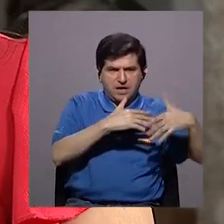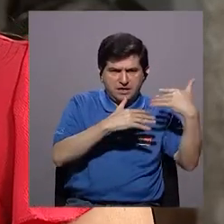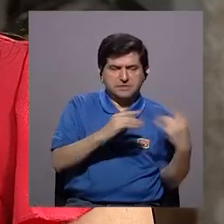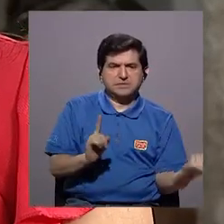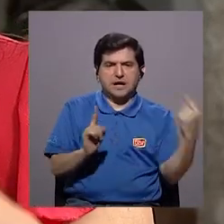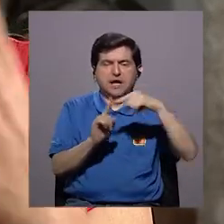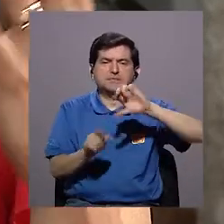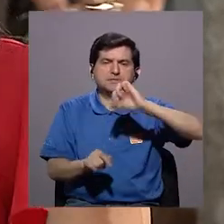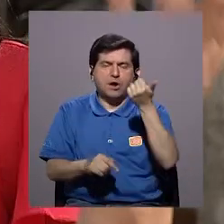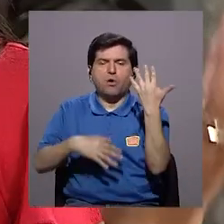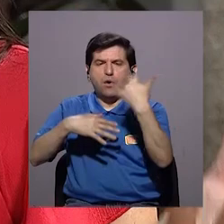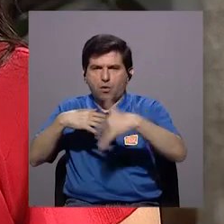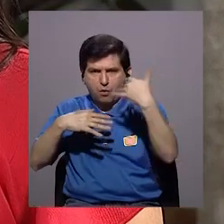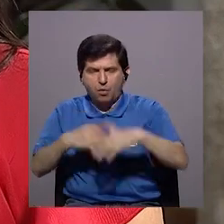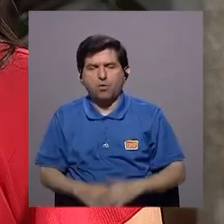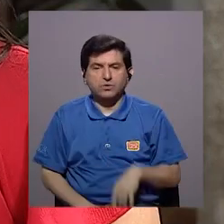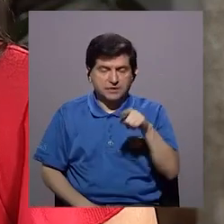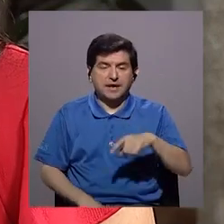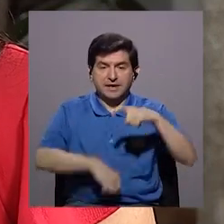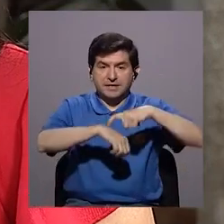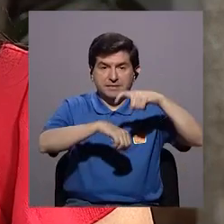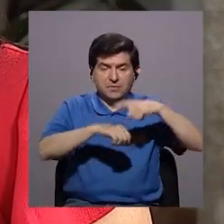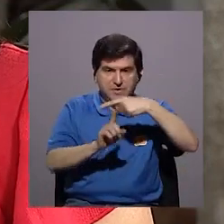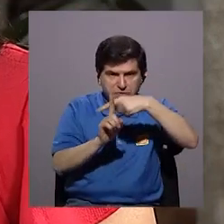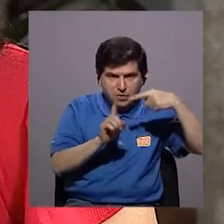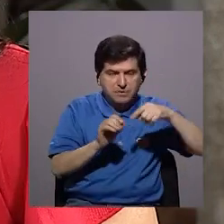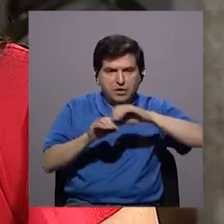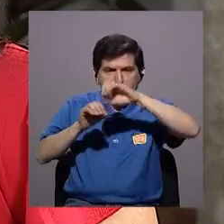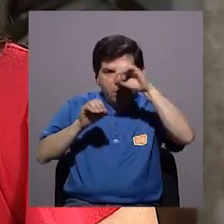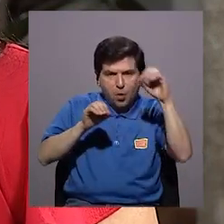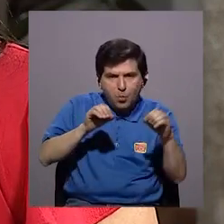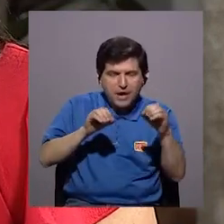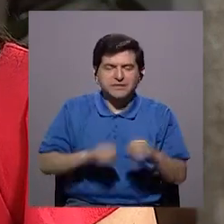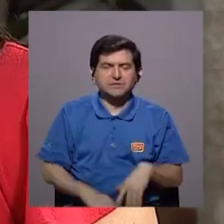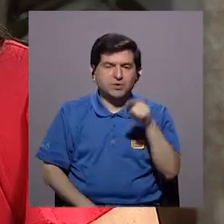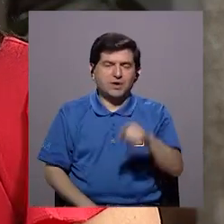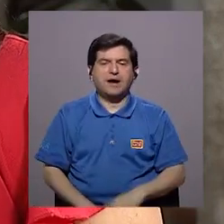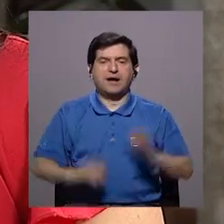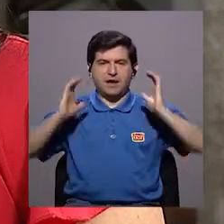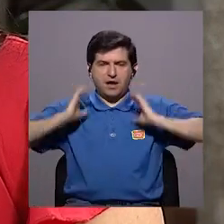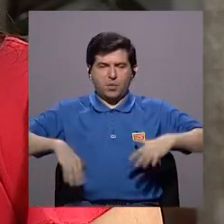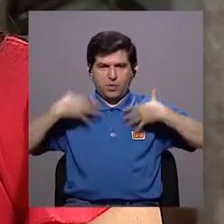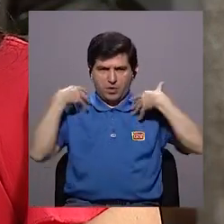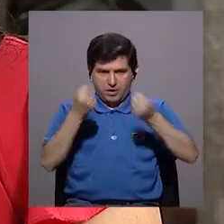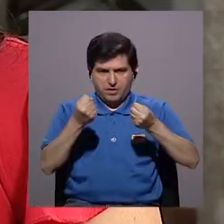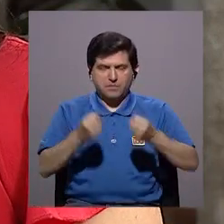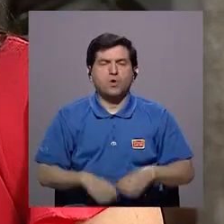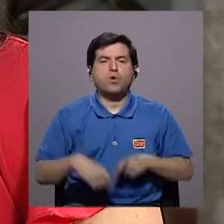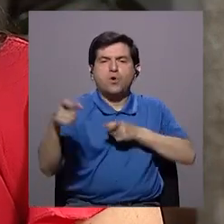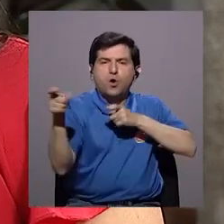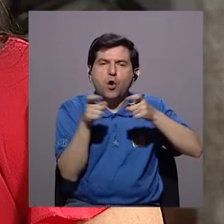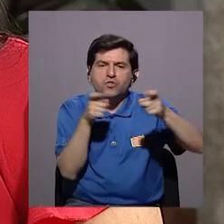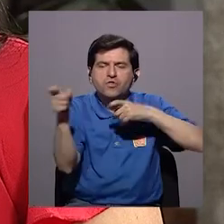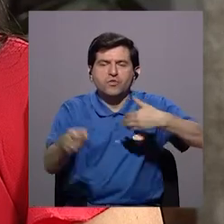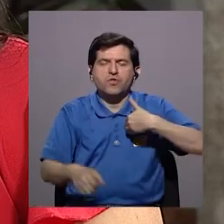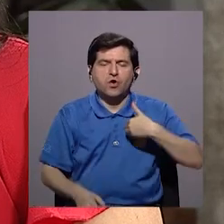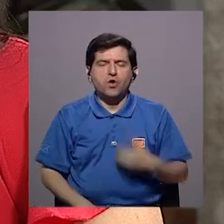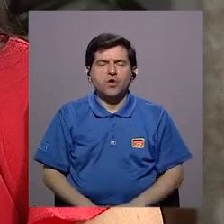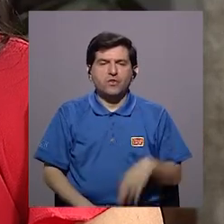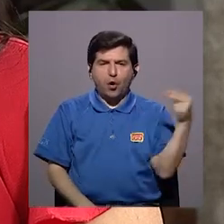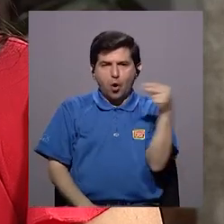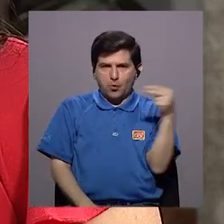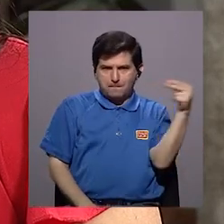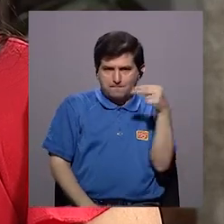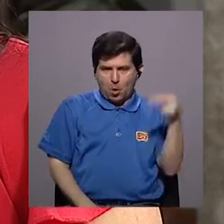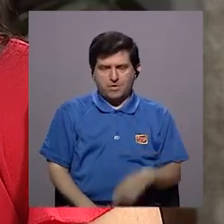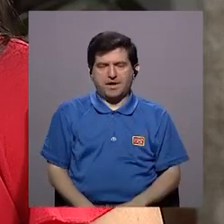desde menstruación hacia la otra menstruación pasando por ovulación en un cuerpo que esté sano. Y todo esto se debe a un control que hay de